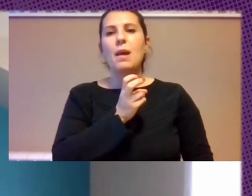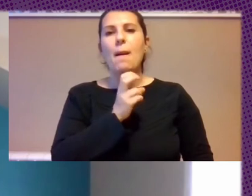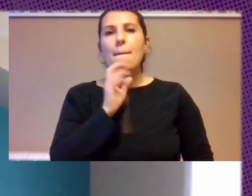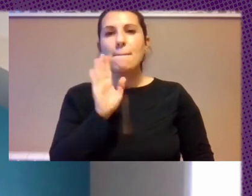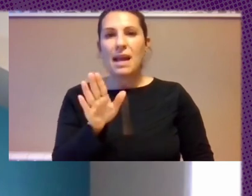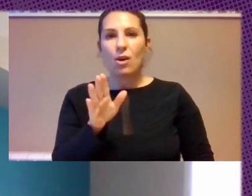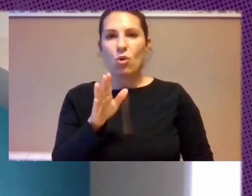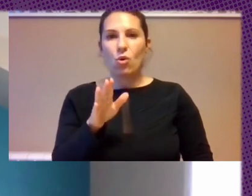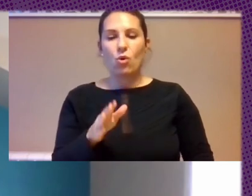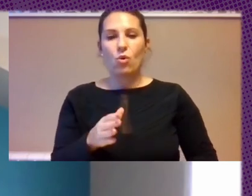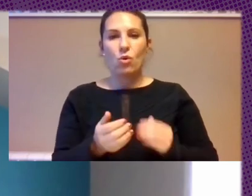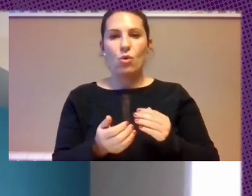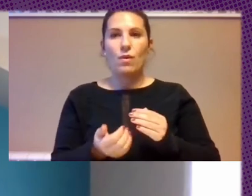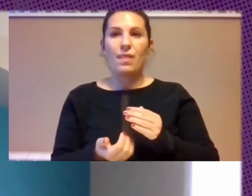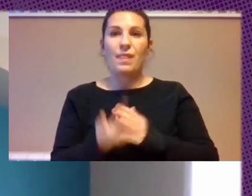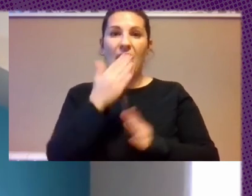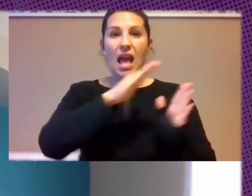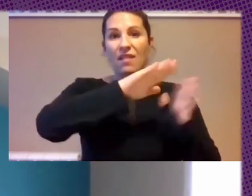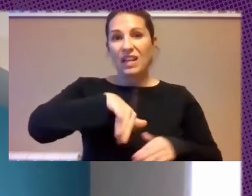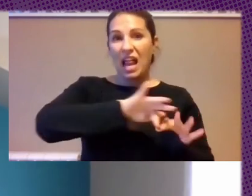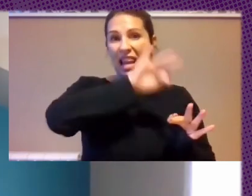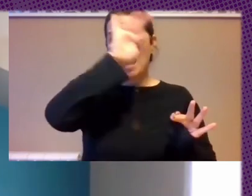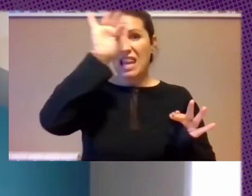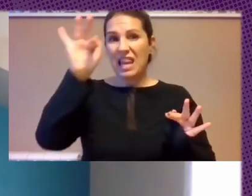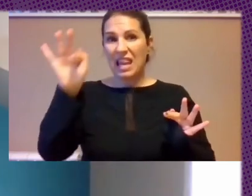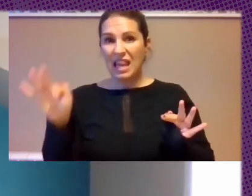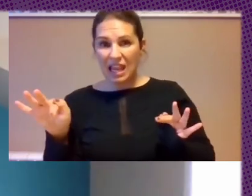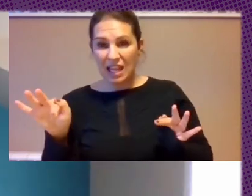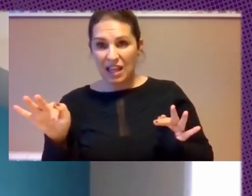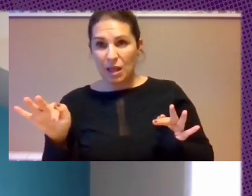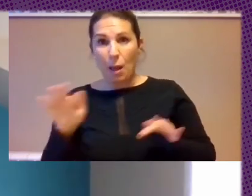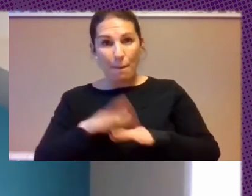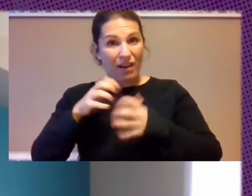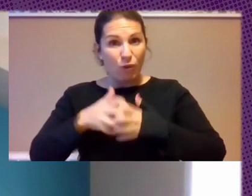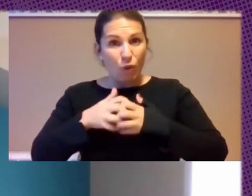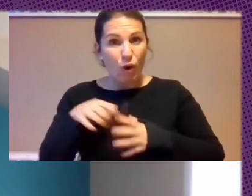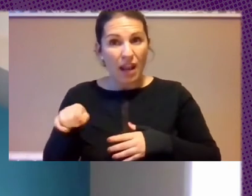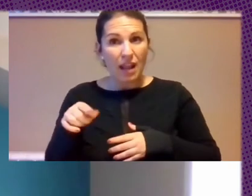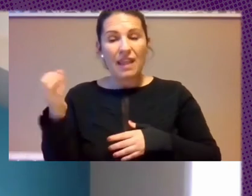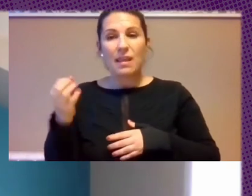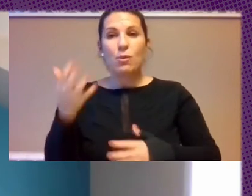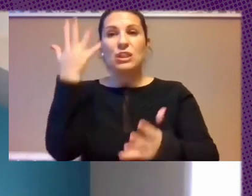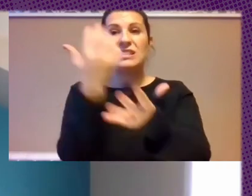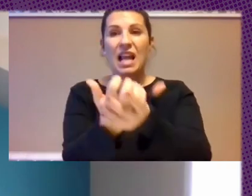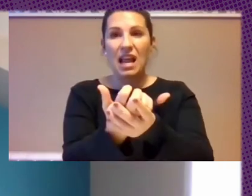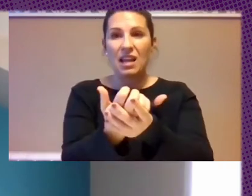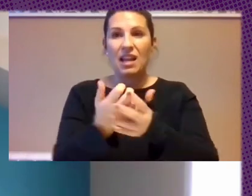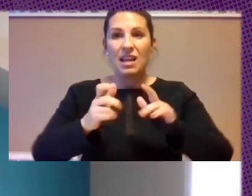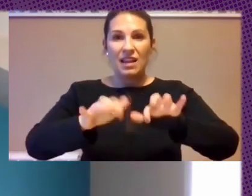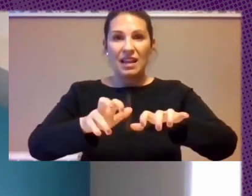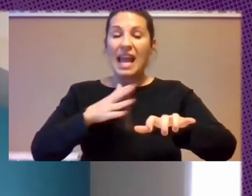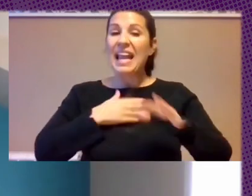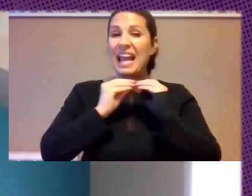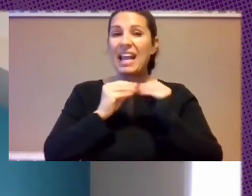Del Día Ese Software Tiene Que Para Funcionar Lo Tenemos Que Instalar En Computadoras Que No Producimos Nosotros